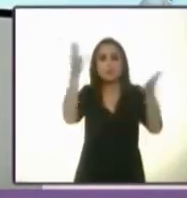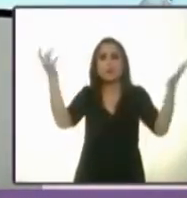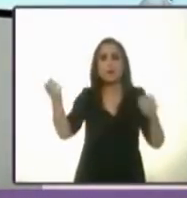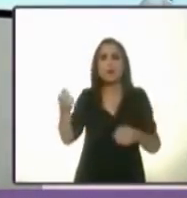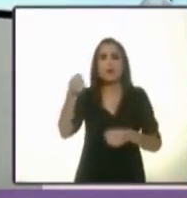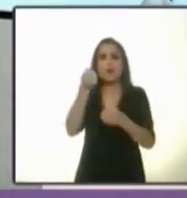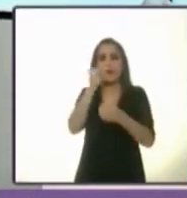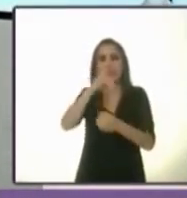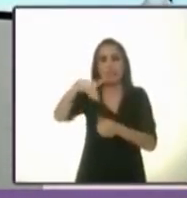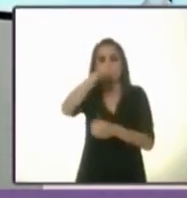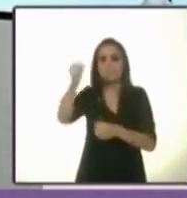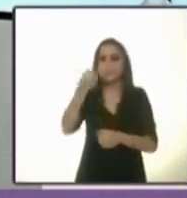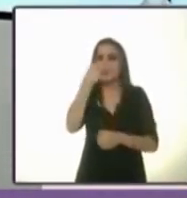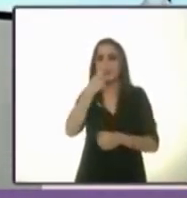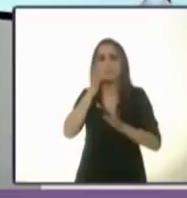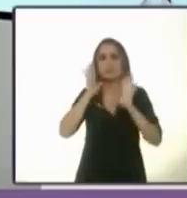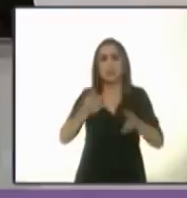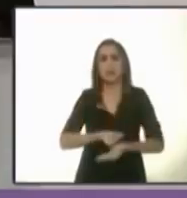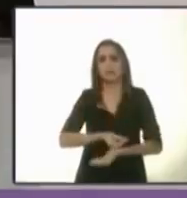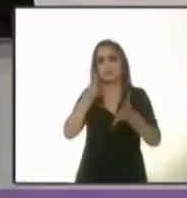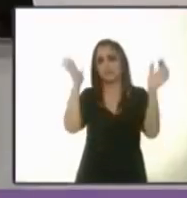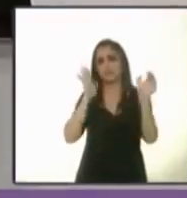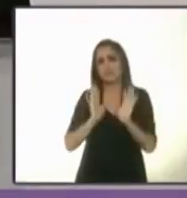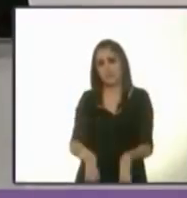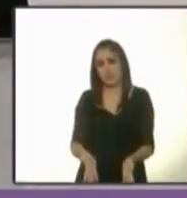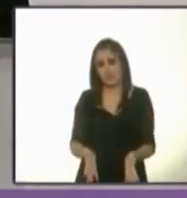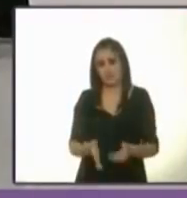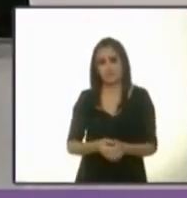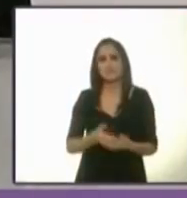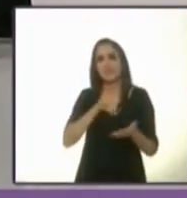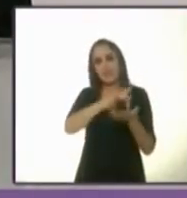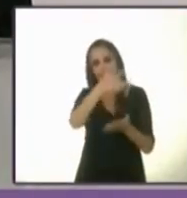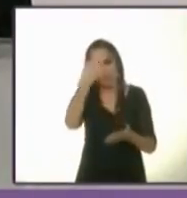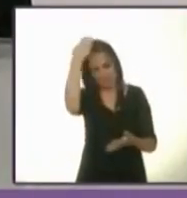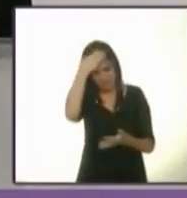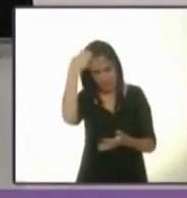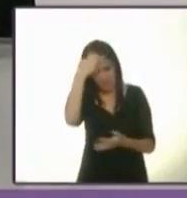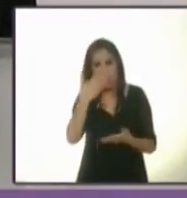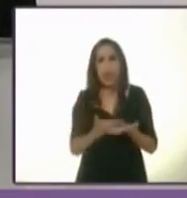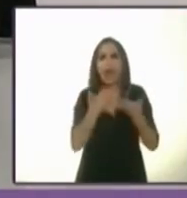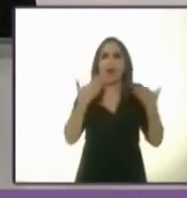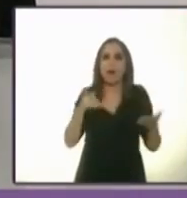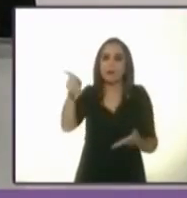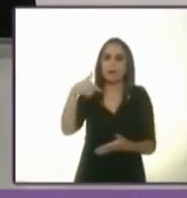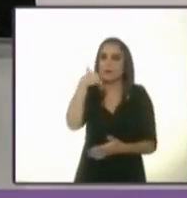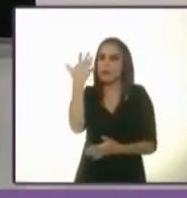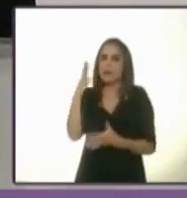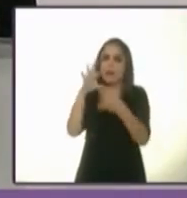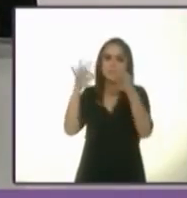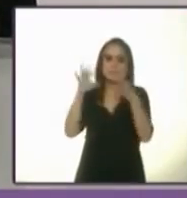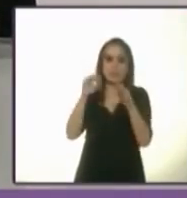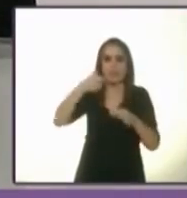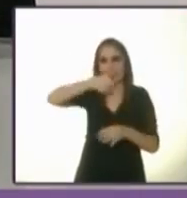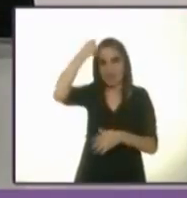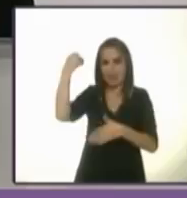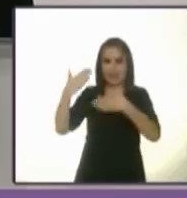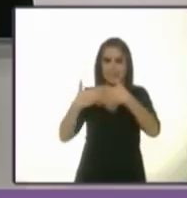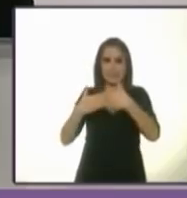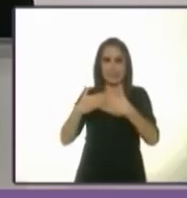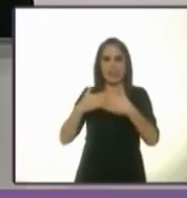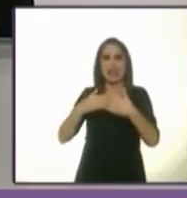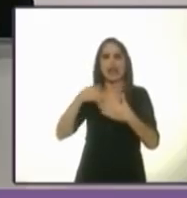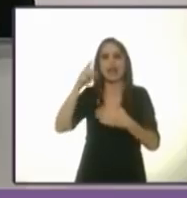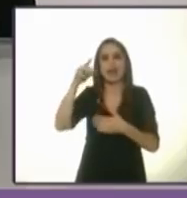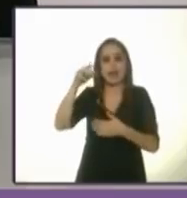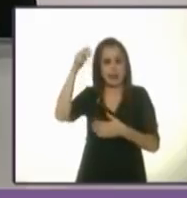farmacias del Seguro Social. Muchísimas gracias, candidato Miquel Arreola. Pidió el uso de la voz la candidata por la Ciudad de